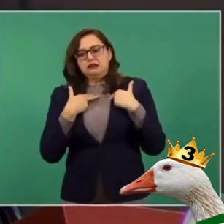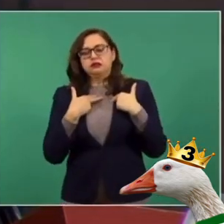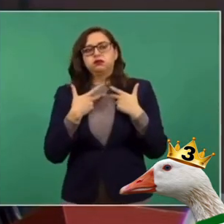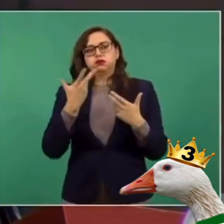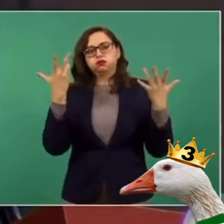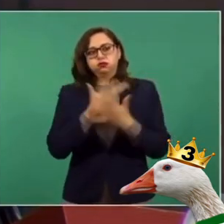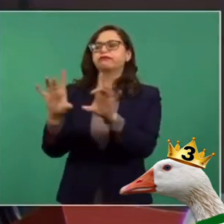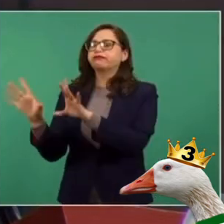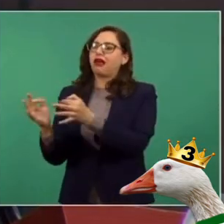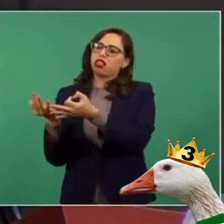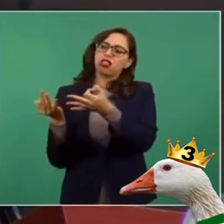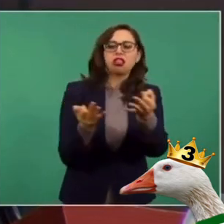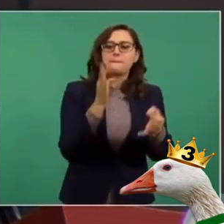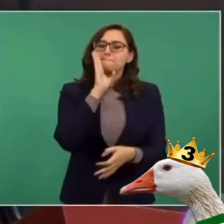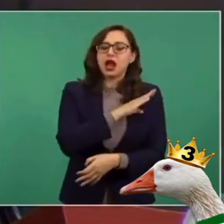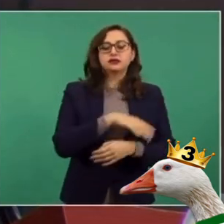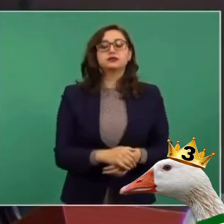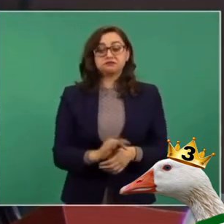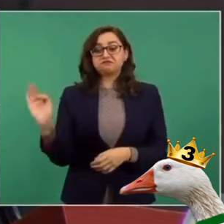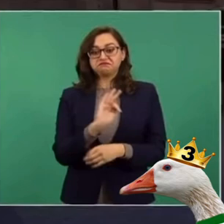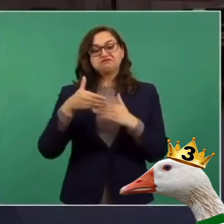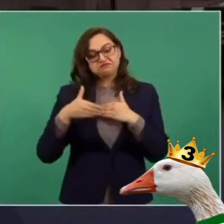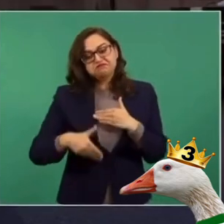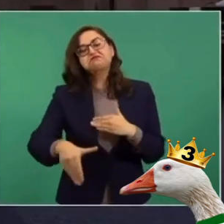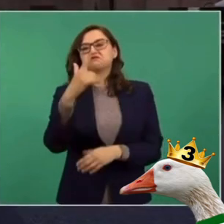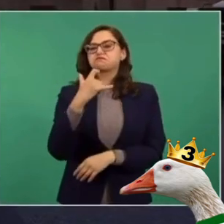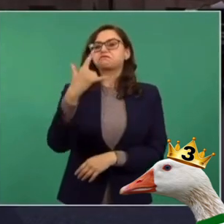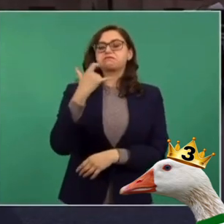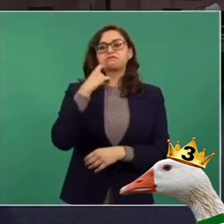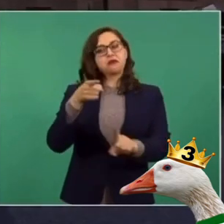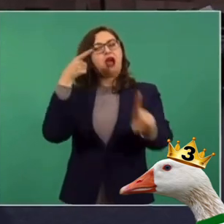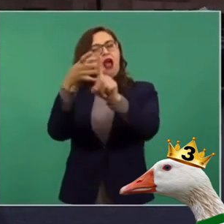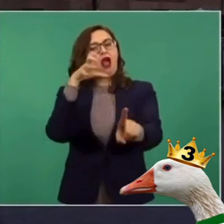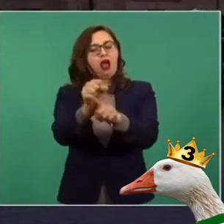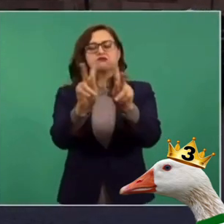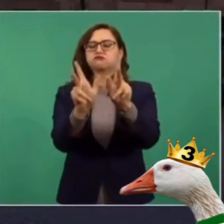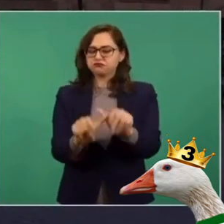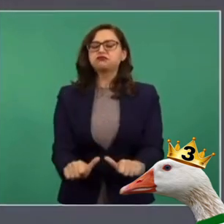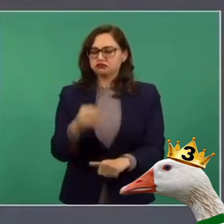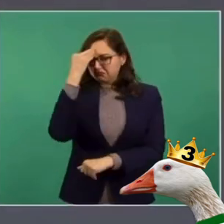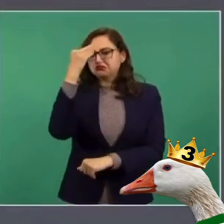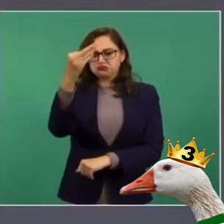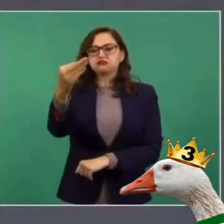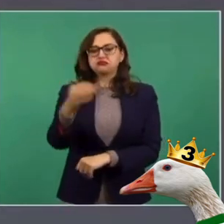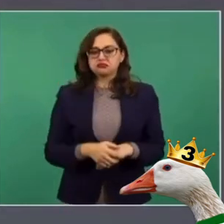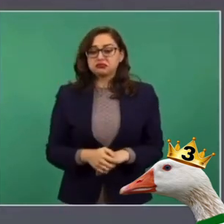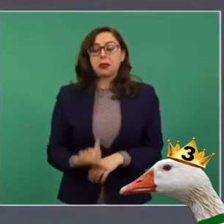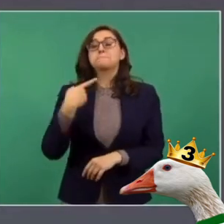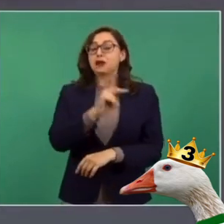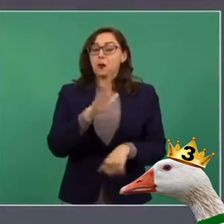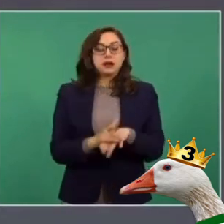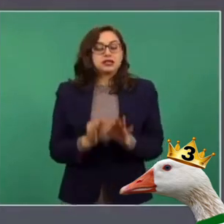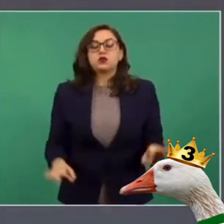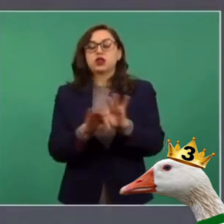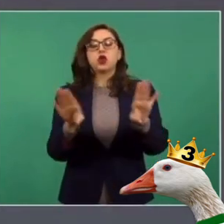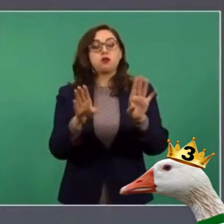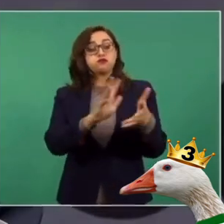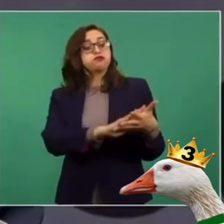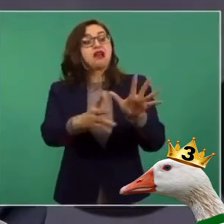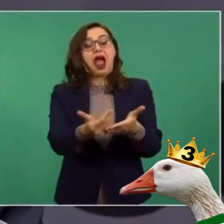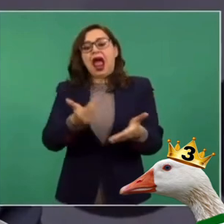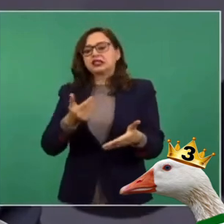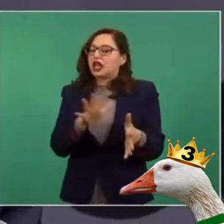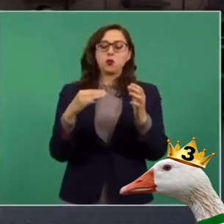la violencia con la violencia. Podrá llevarnos tiempo el pacificar el país, pero la fórmula más segura es atender las causas de fondo que generan la inseguridad